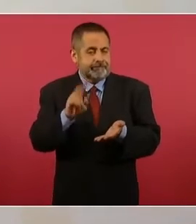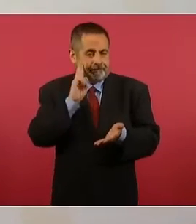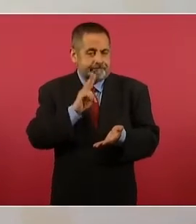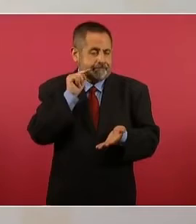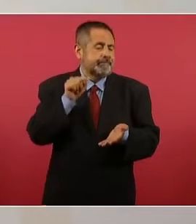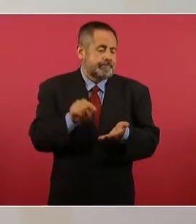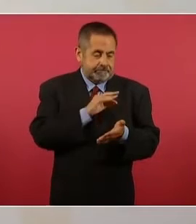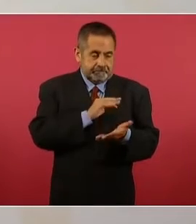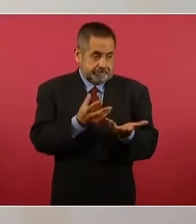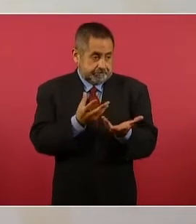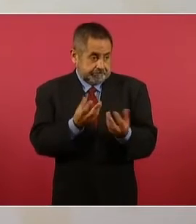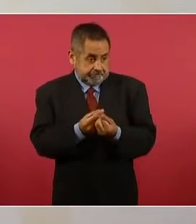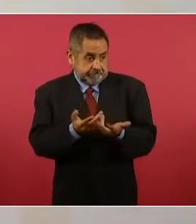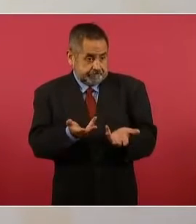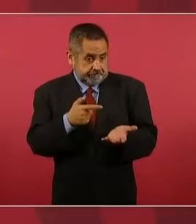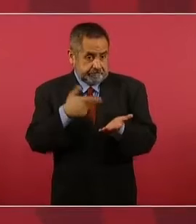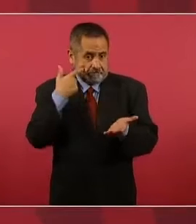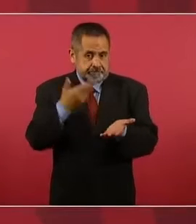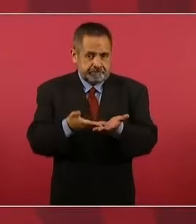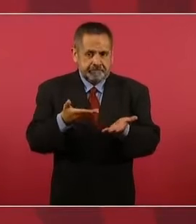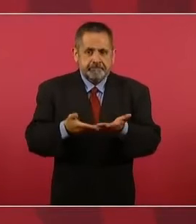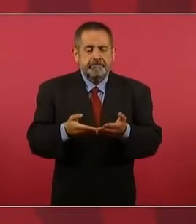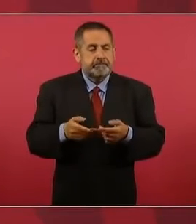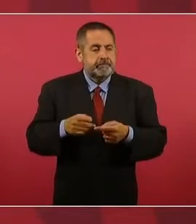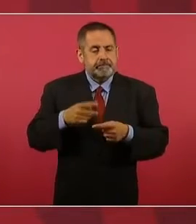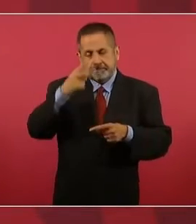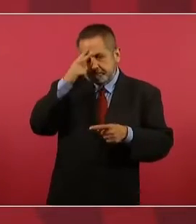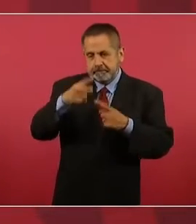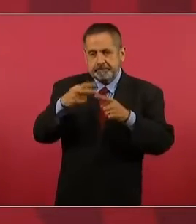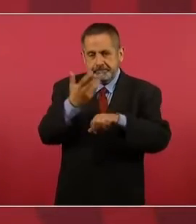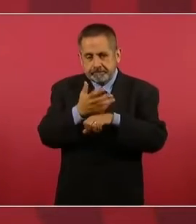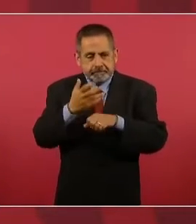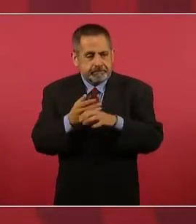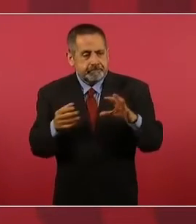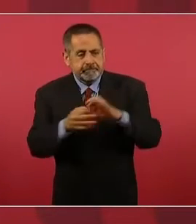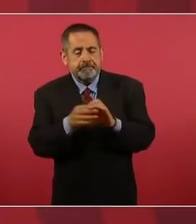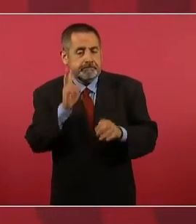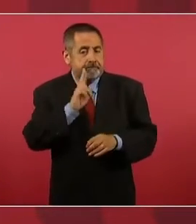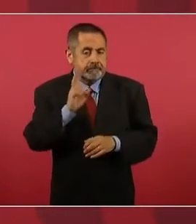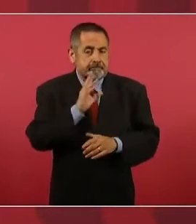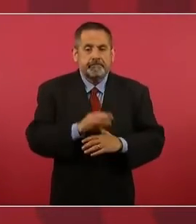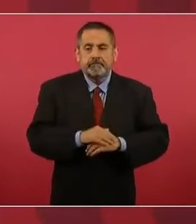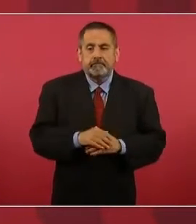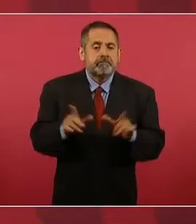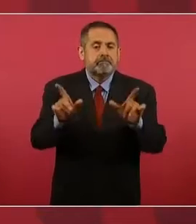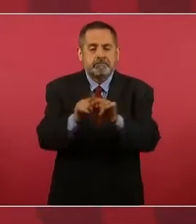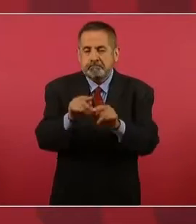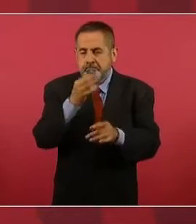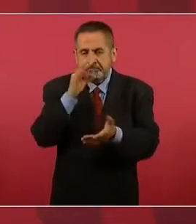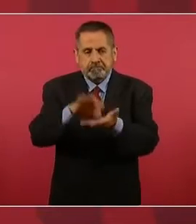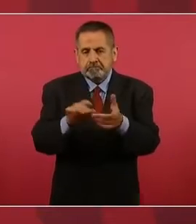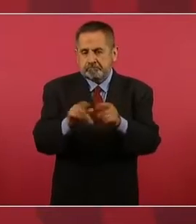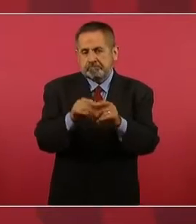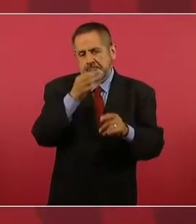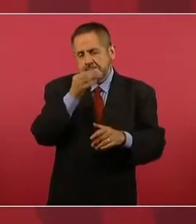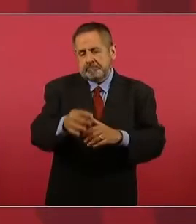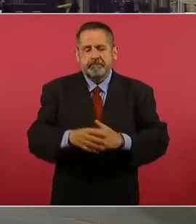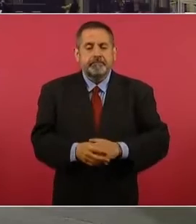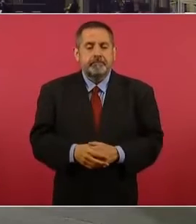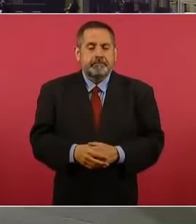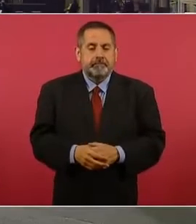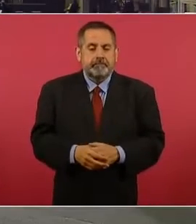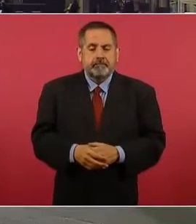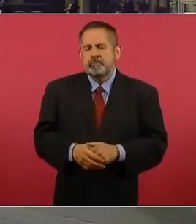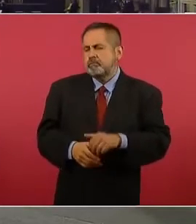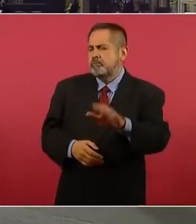de México y Estados Unidos, pero hasta ahí está, nada más. Sí, hay